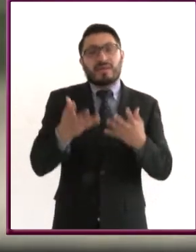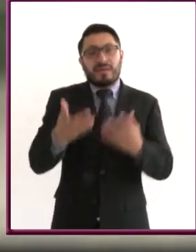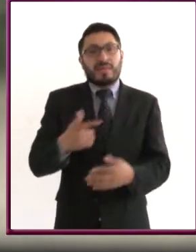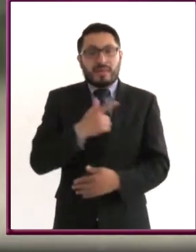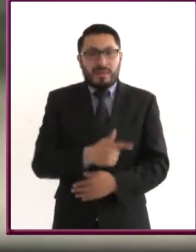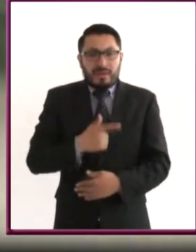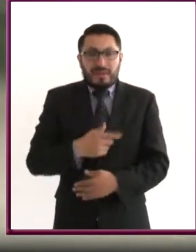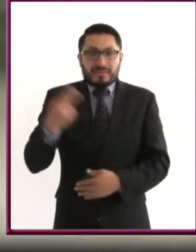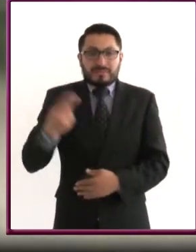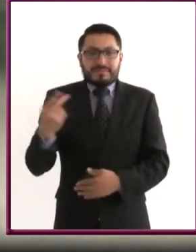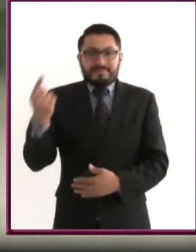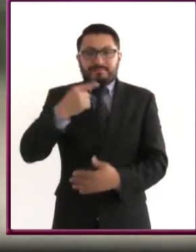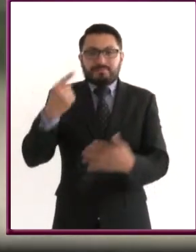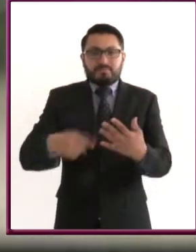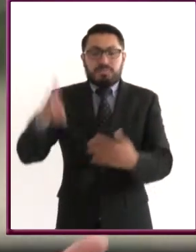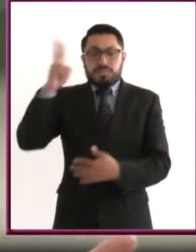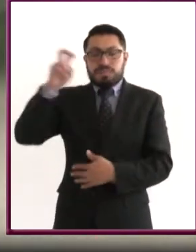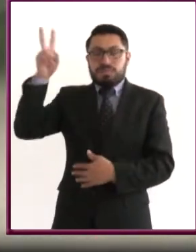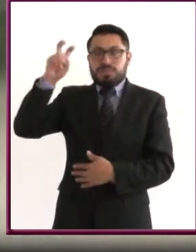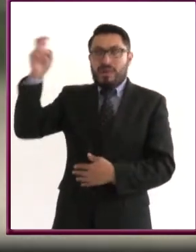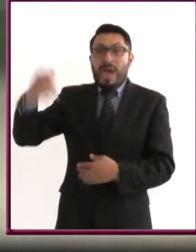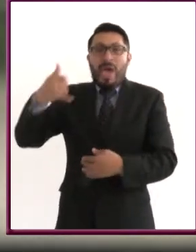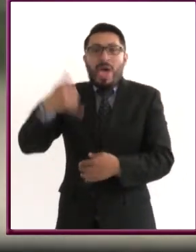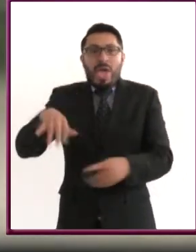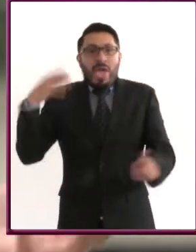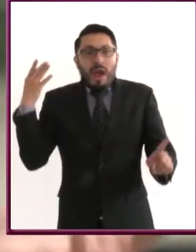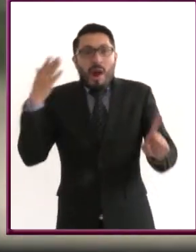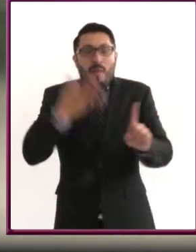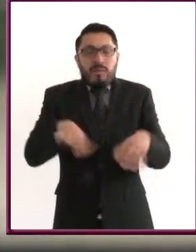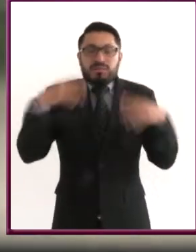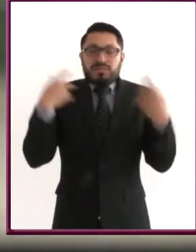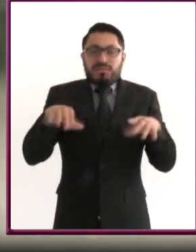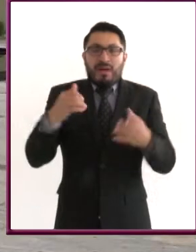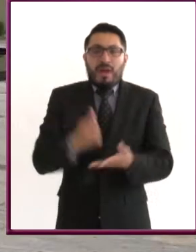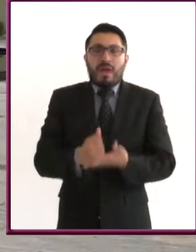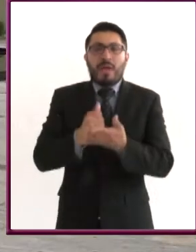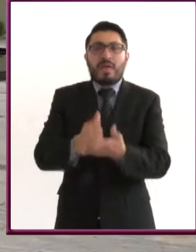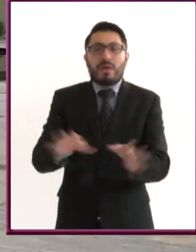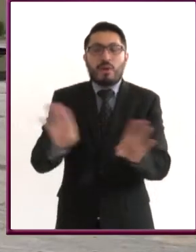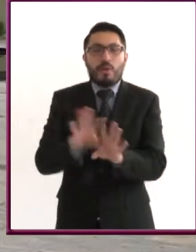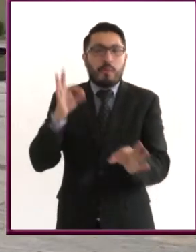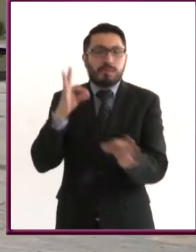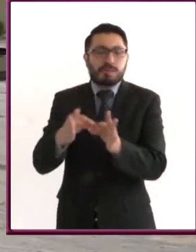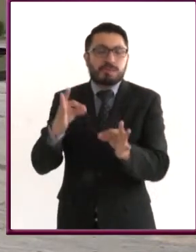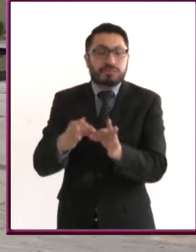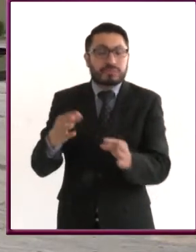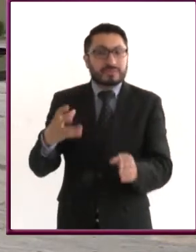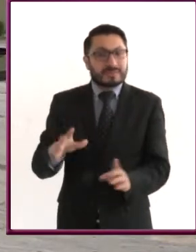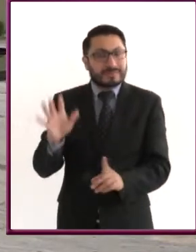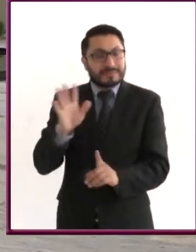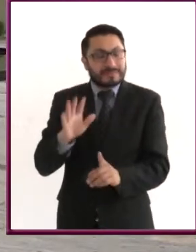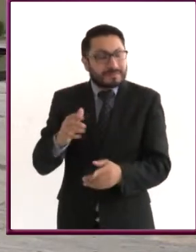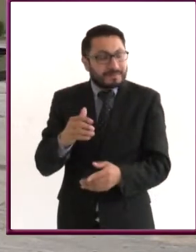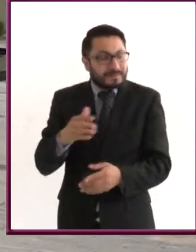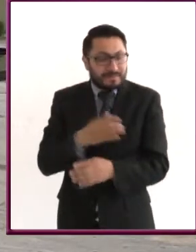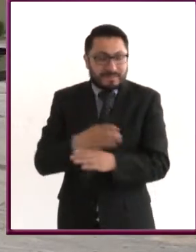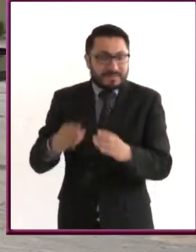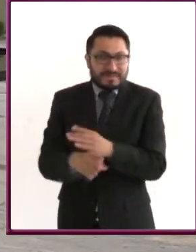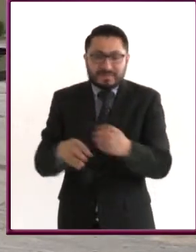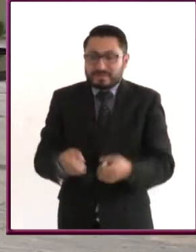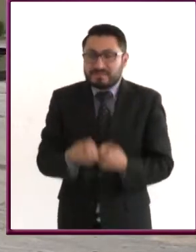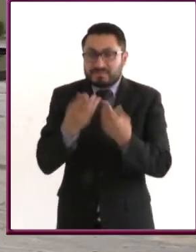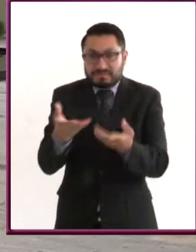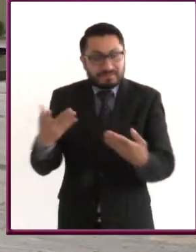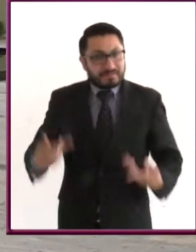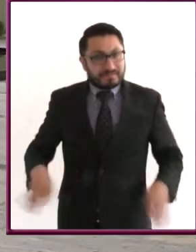necesidades, sus sueños y sus objetivos para complacer al otro. Lo paradójico del asunto es que a veces quienes más